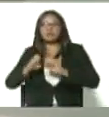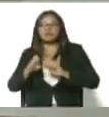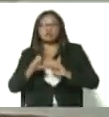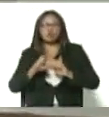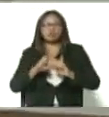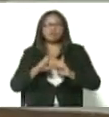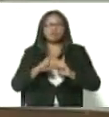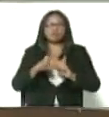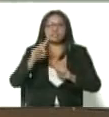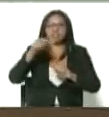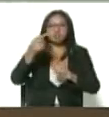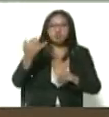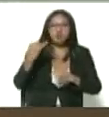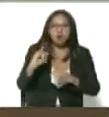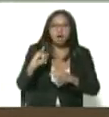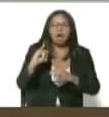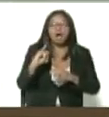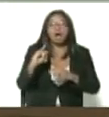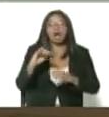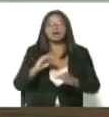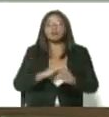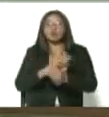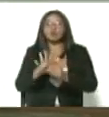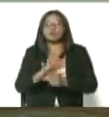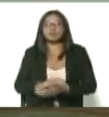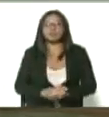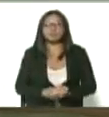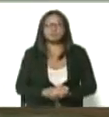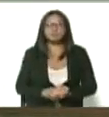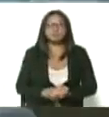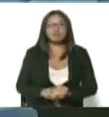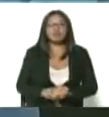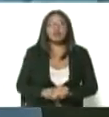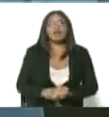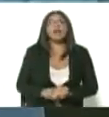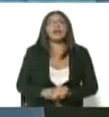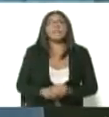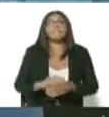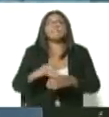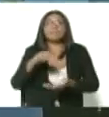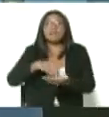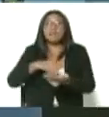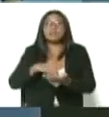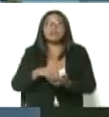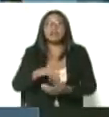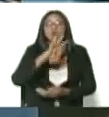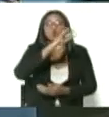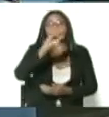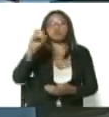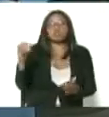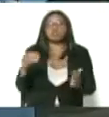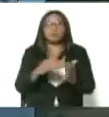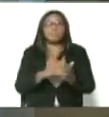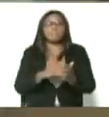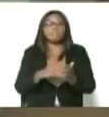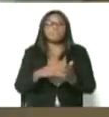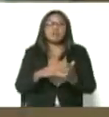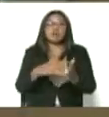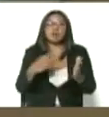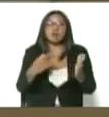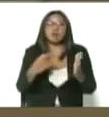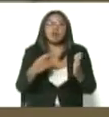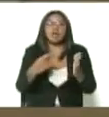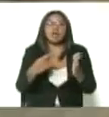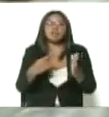masivo. Solo en Miranda, se han aplicado más de 400 mil, mil pruebas, entre pruebas rápidas y pruebas PCR. Hemos